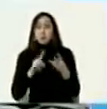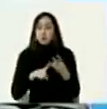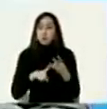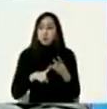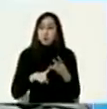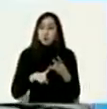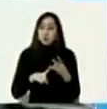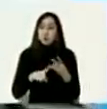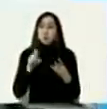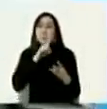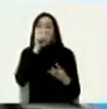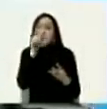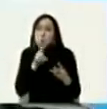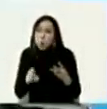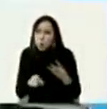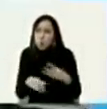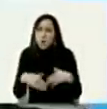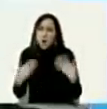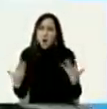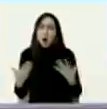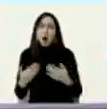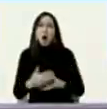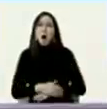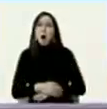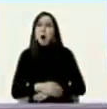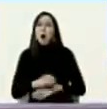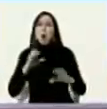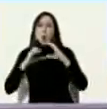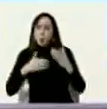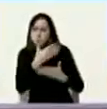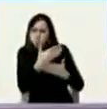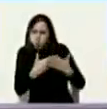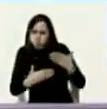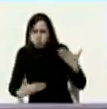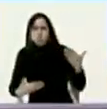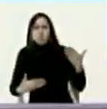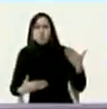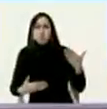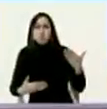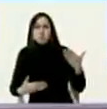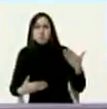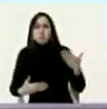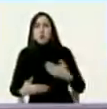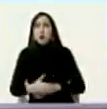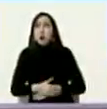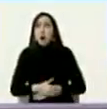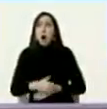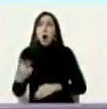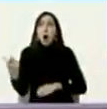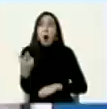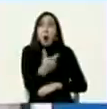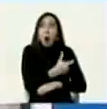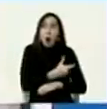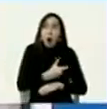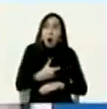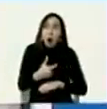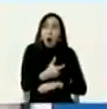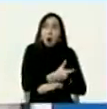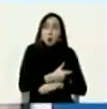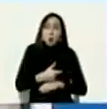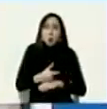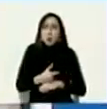bueno su gobierno nunca emitió un comunicado formal el gobierno nunca emitió un comunicado formal